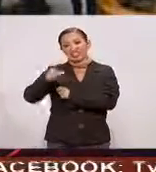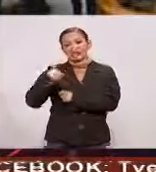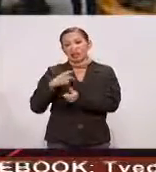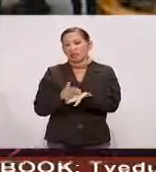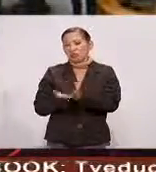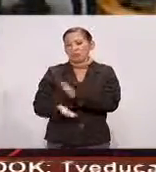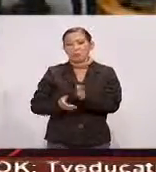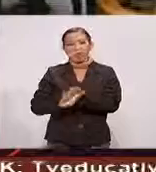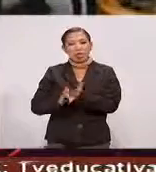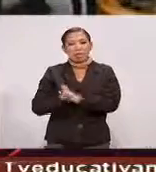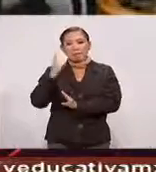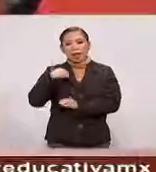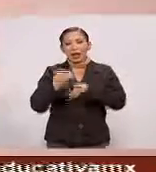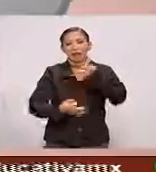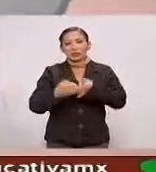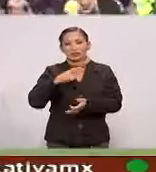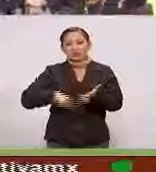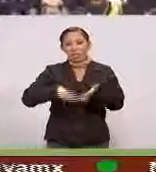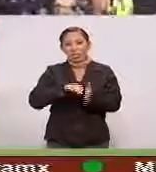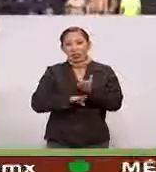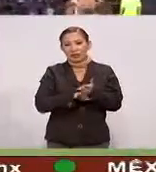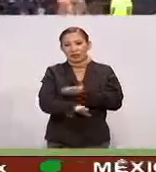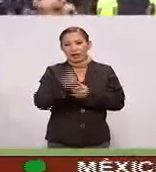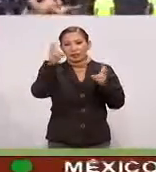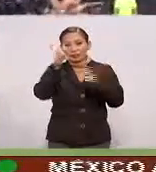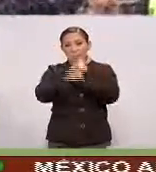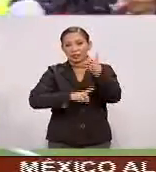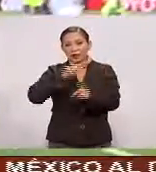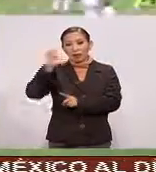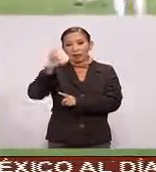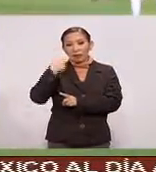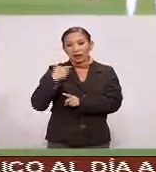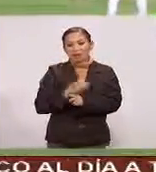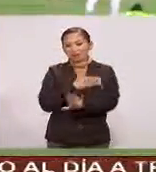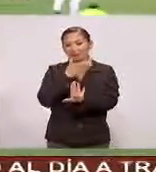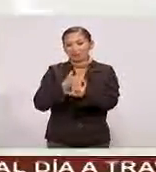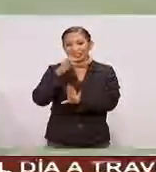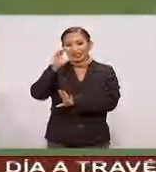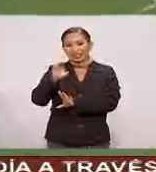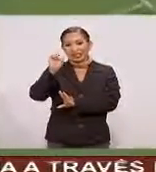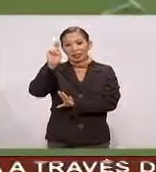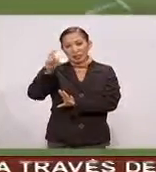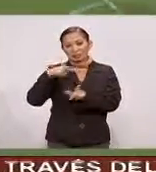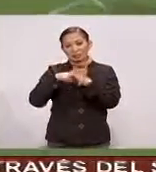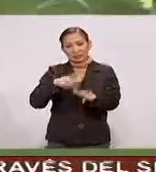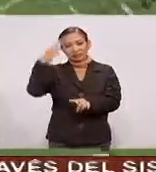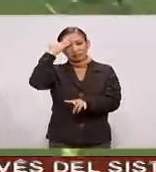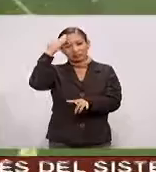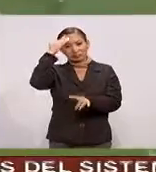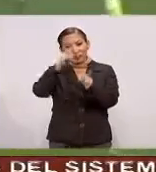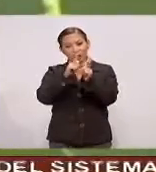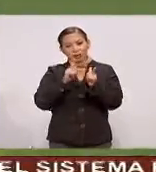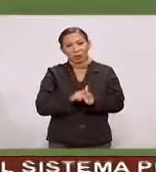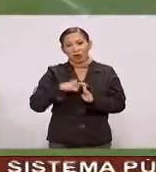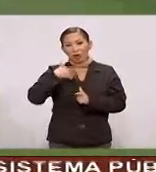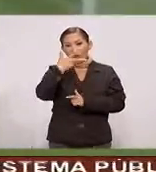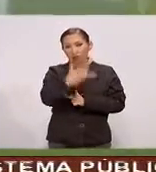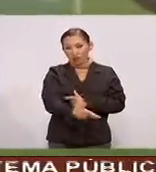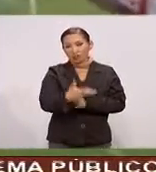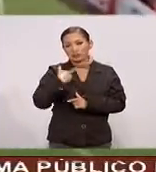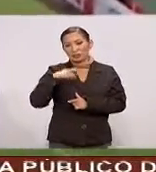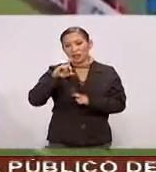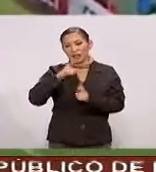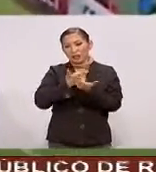es una estrategia Para evitar juicio En los deportes Pumas ruge En Seú Y mantiene El liderato Del grupo 8